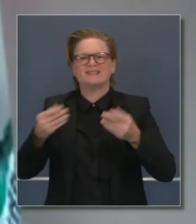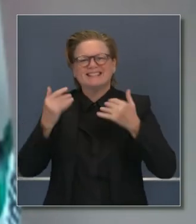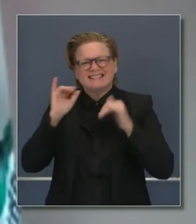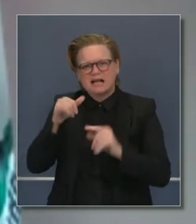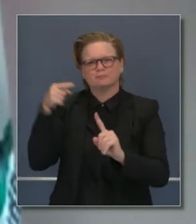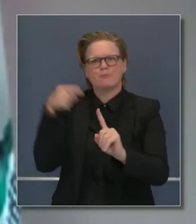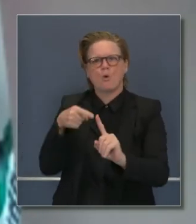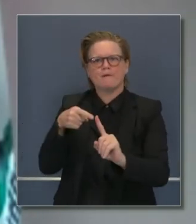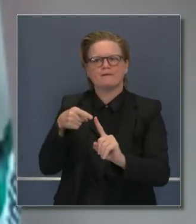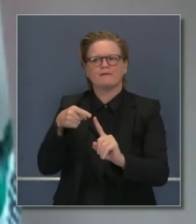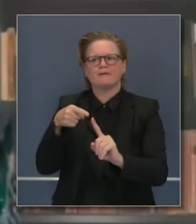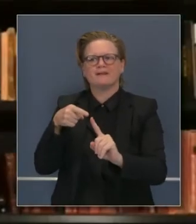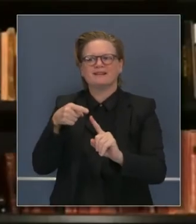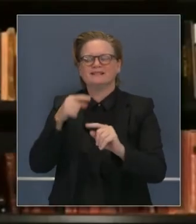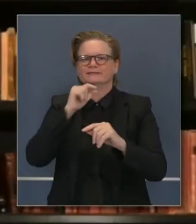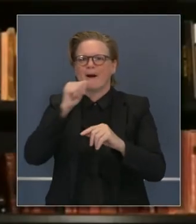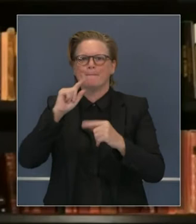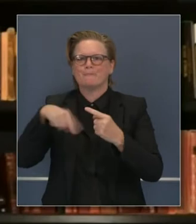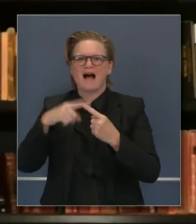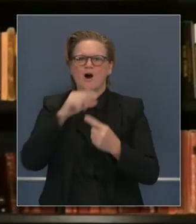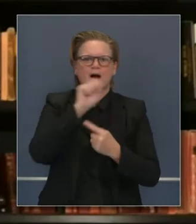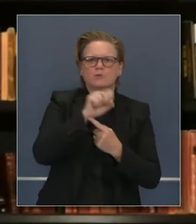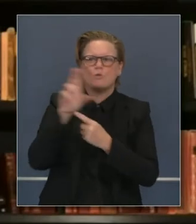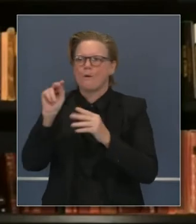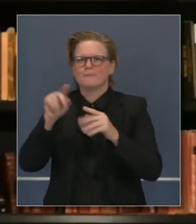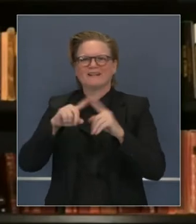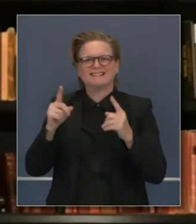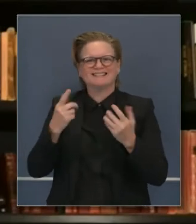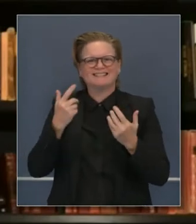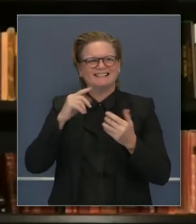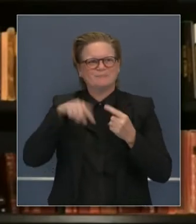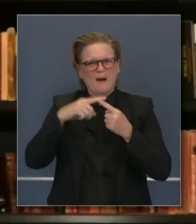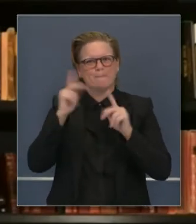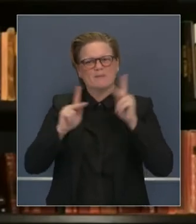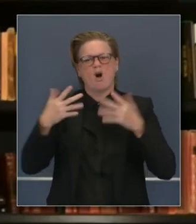antes. Y por eso la probabilidad de transmisión es mayor.